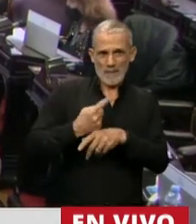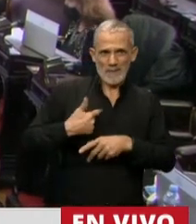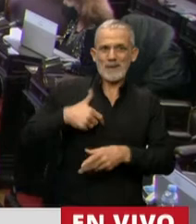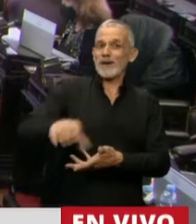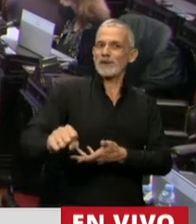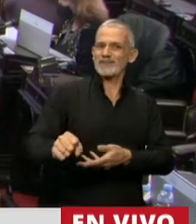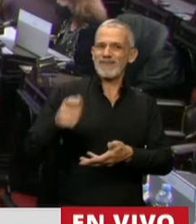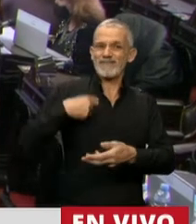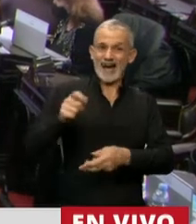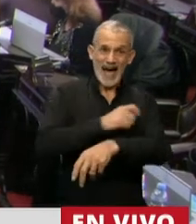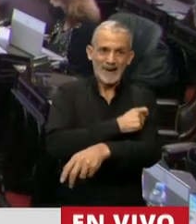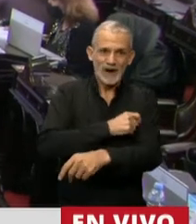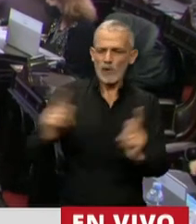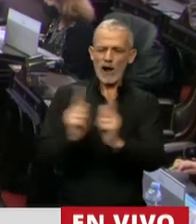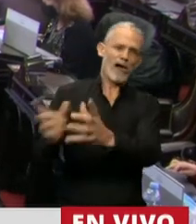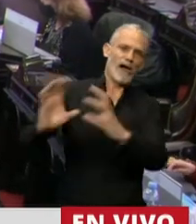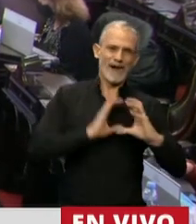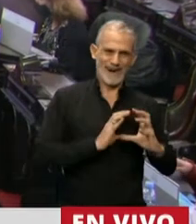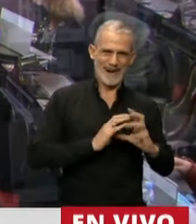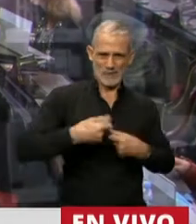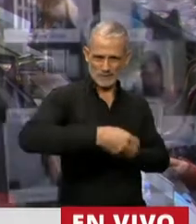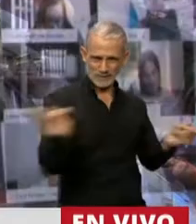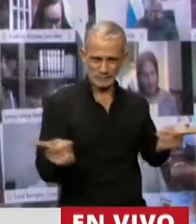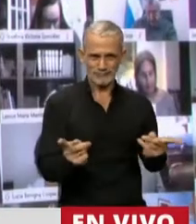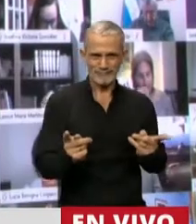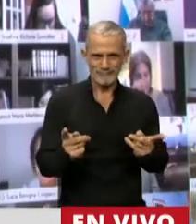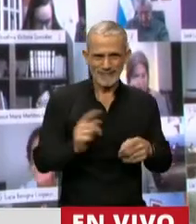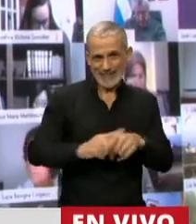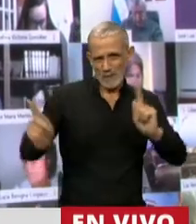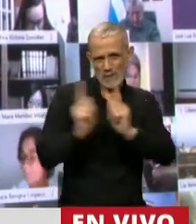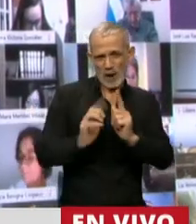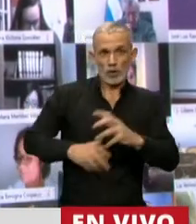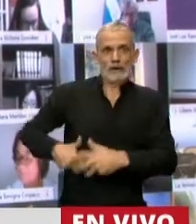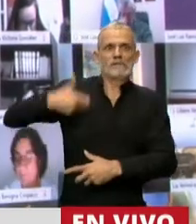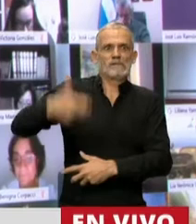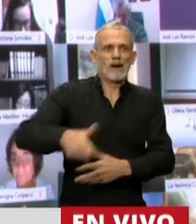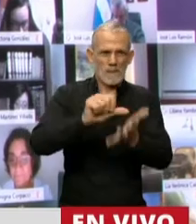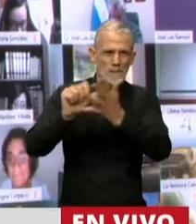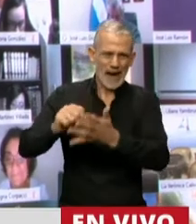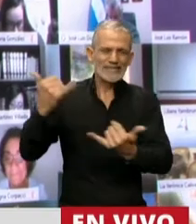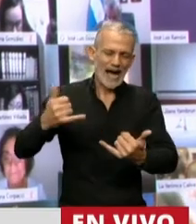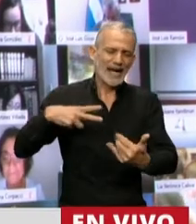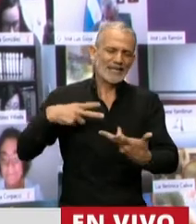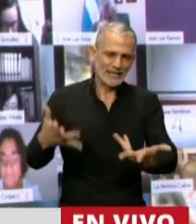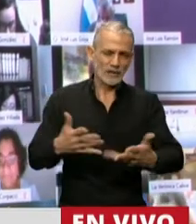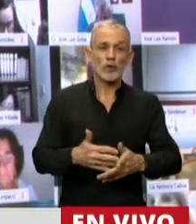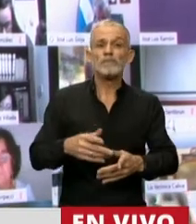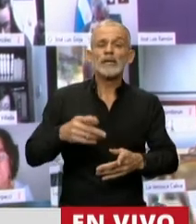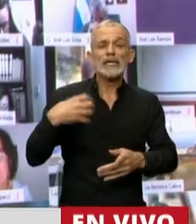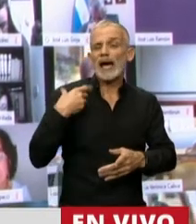la vacuna en el más corto plazo posible. Y en general